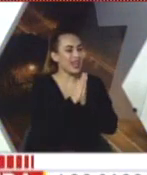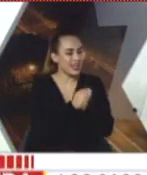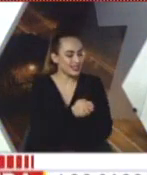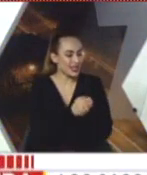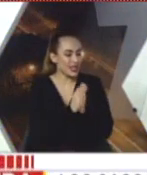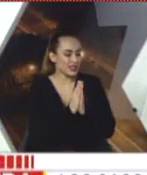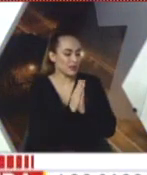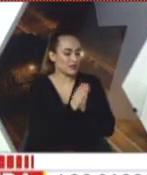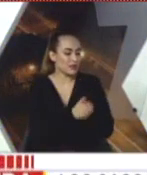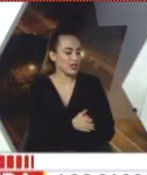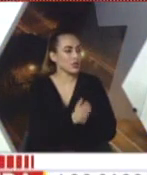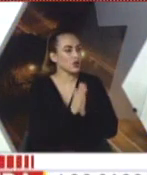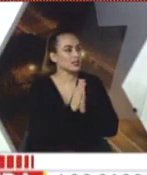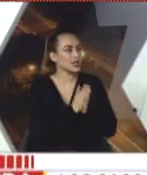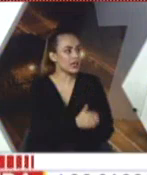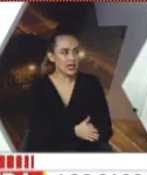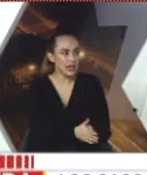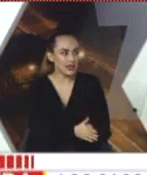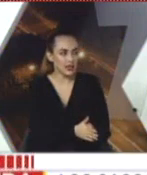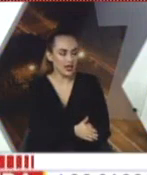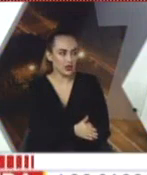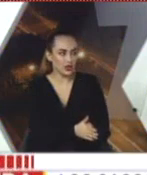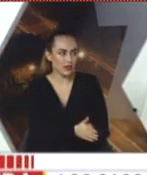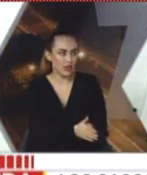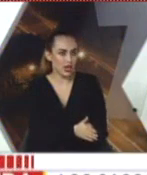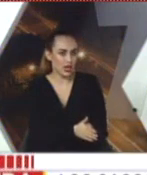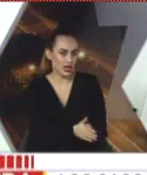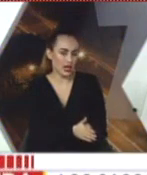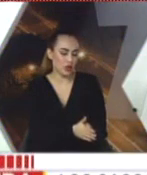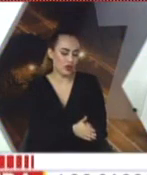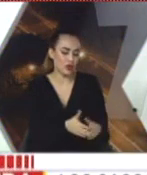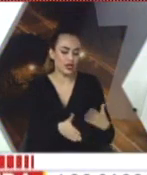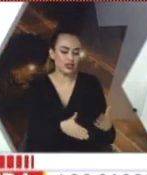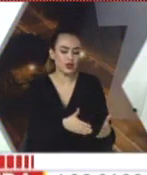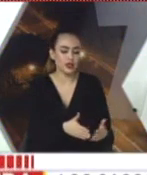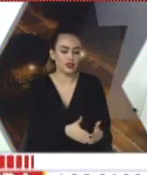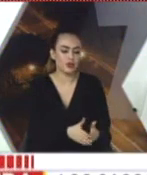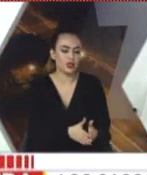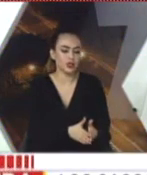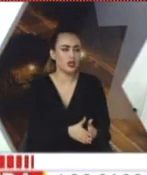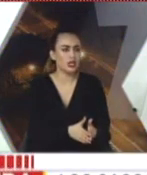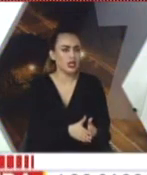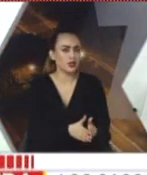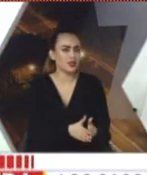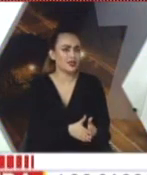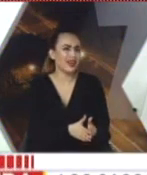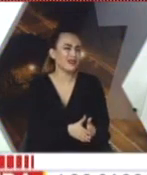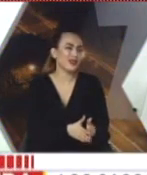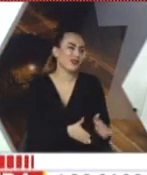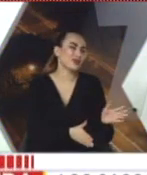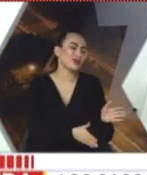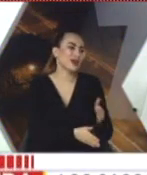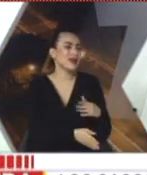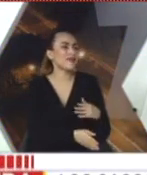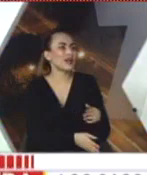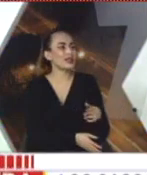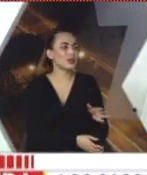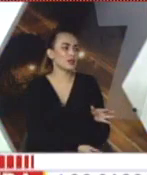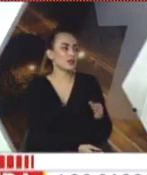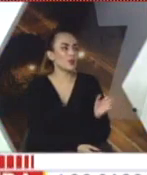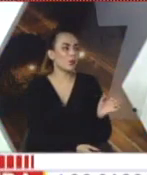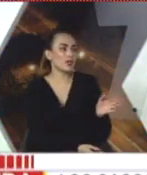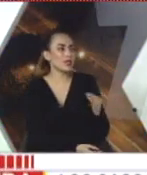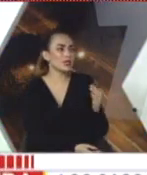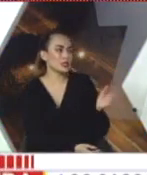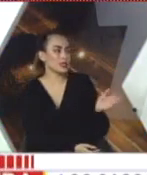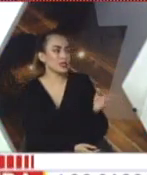final ese pensamiento, esa línea de acción también que el Ejecutivo ha tenido en este momento y no decir ah bueno, como todavía falta